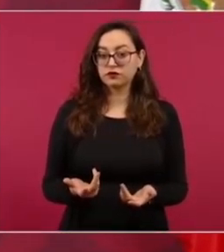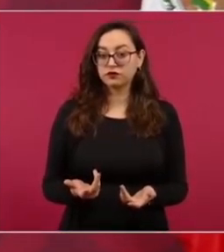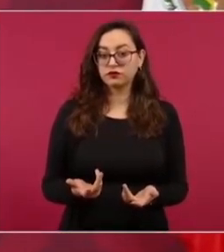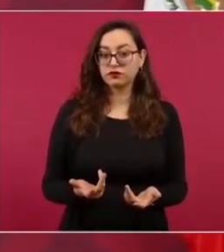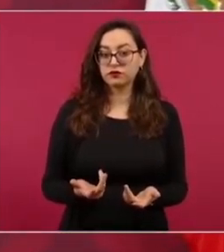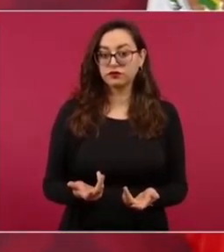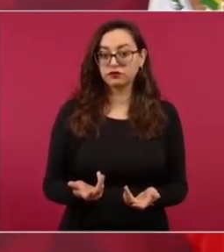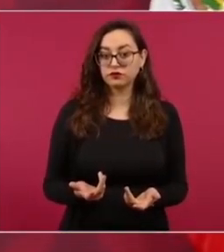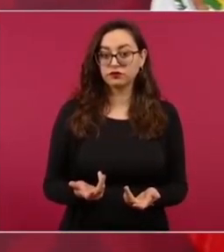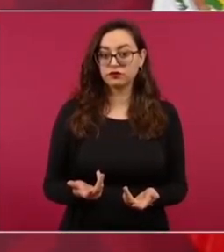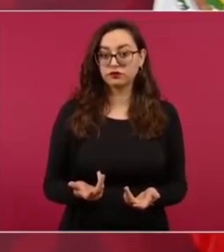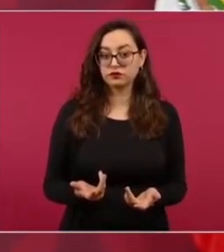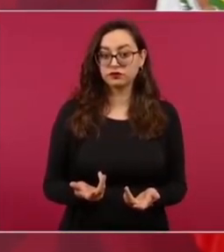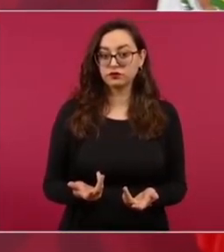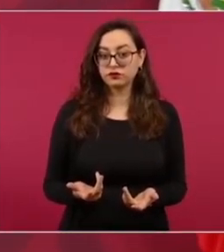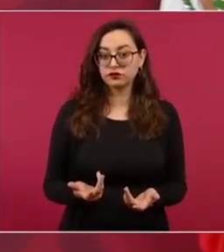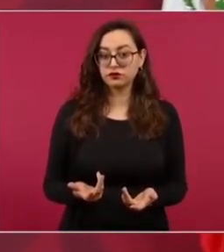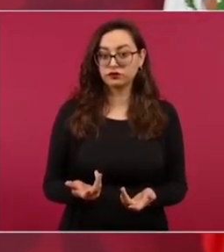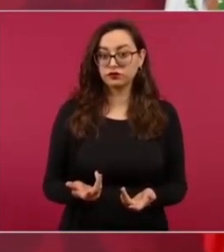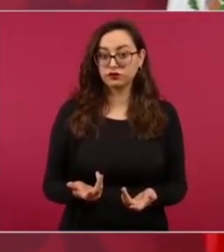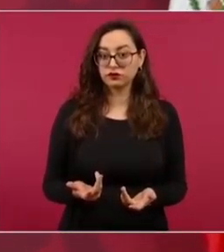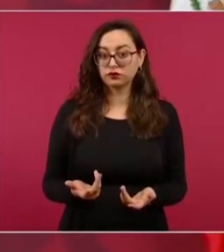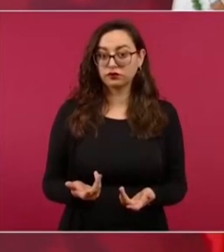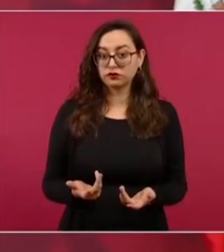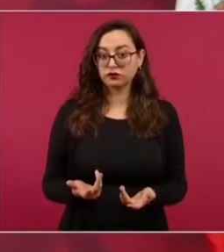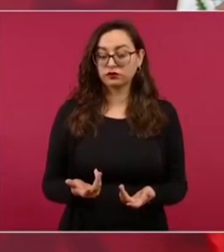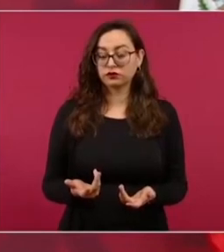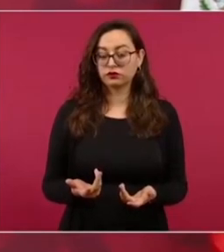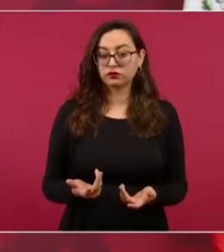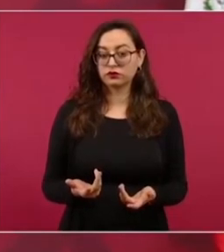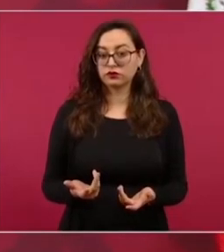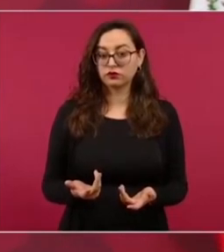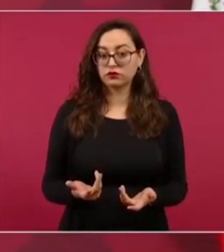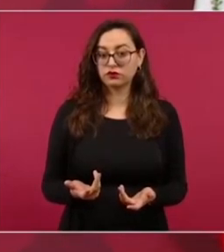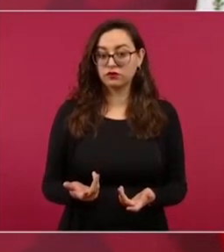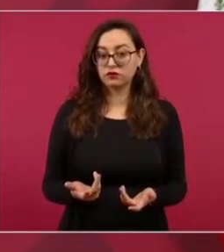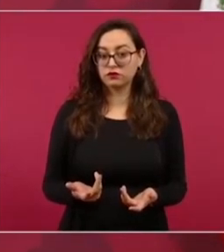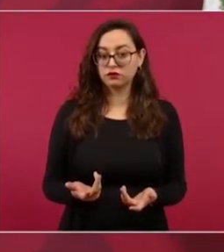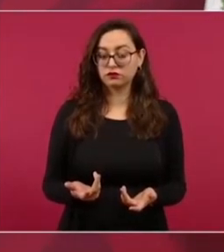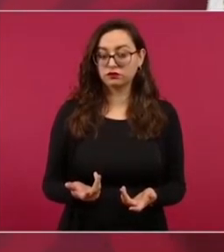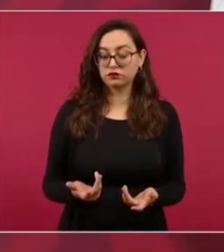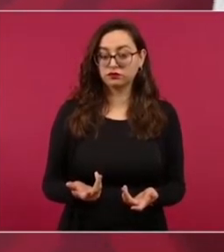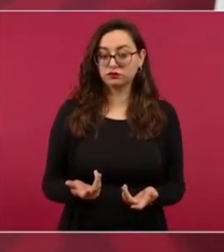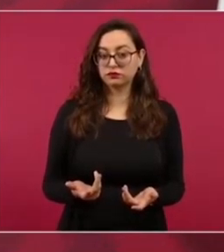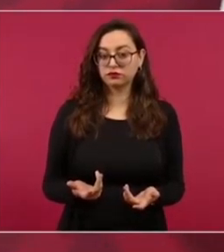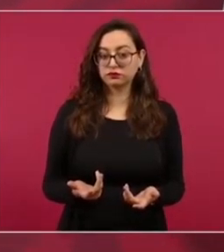gobernantes deshonestos y sus cómplices